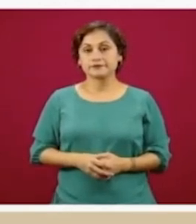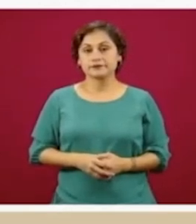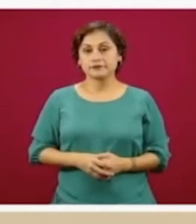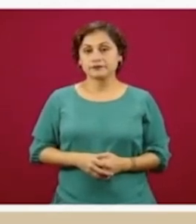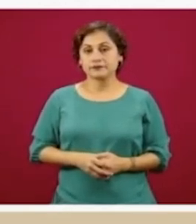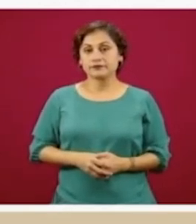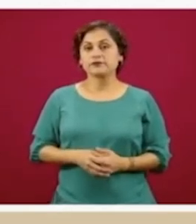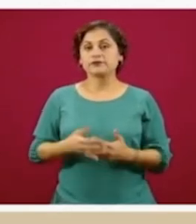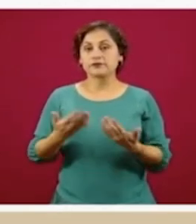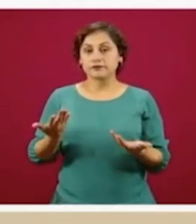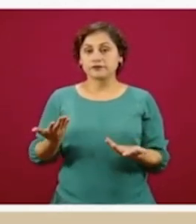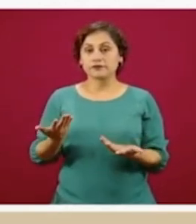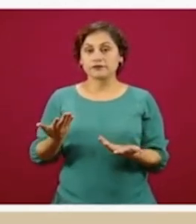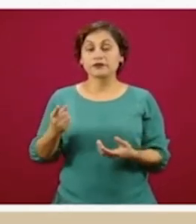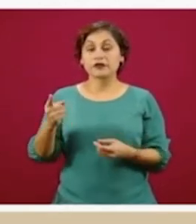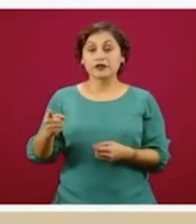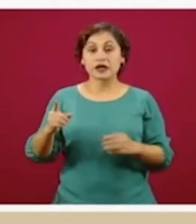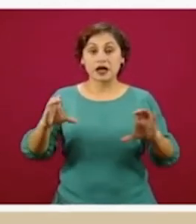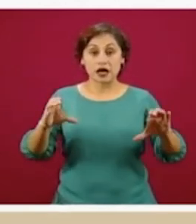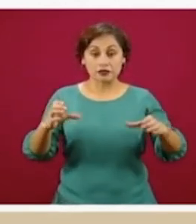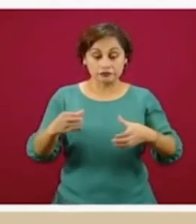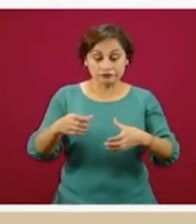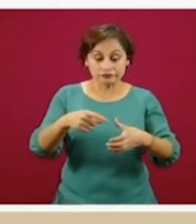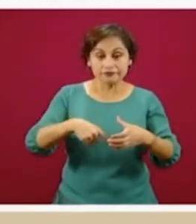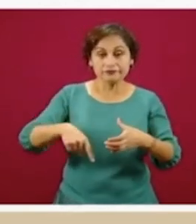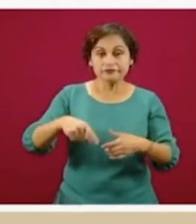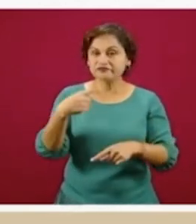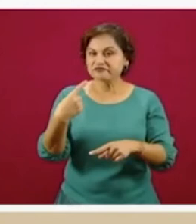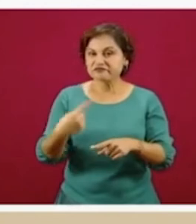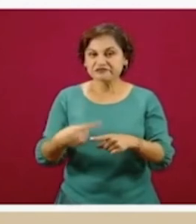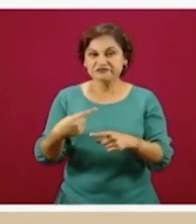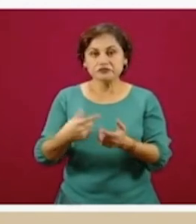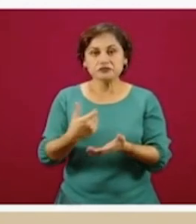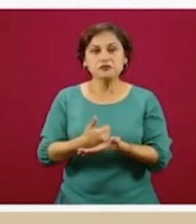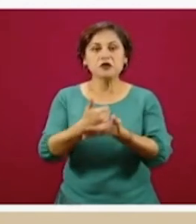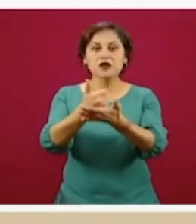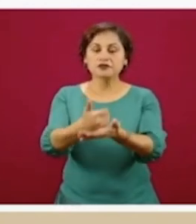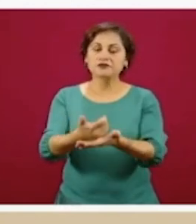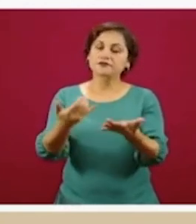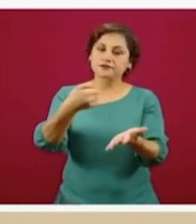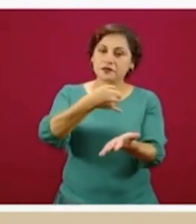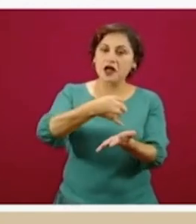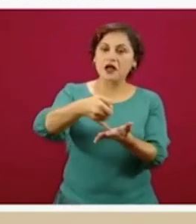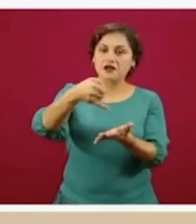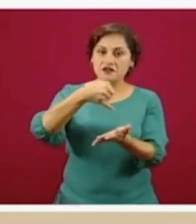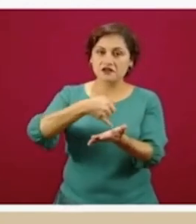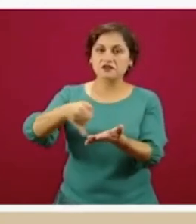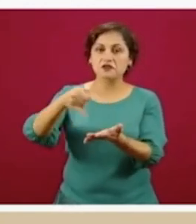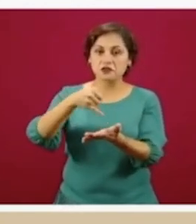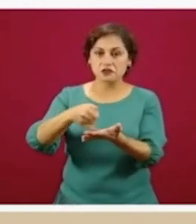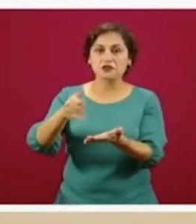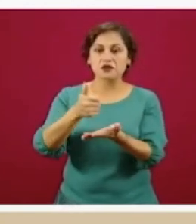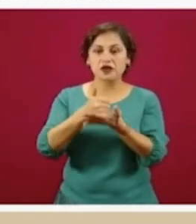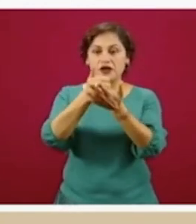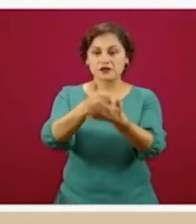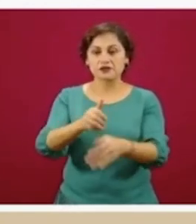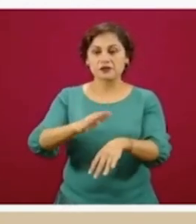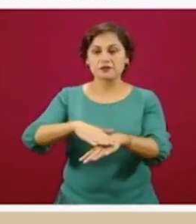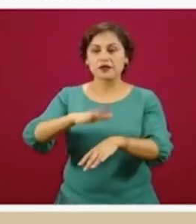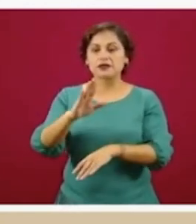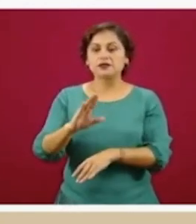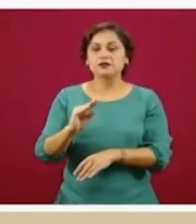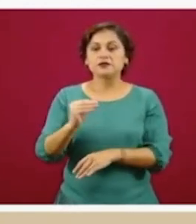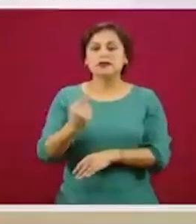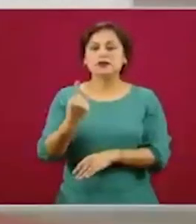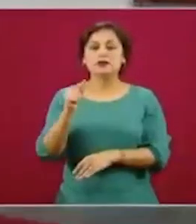participación por el subsector, es la agricultura la que más abona a este incremento en la producción, con el 91.2 por ciento.